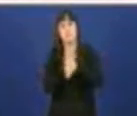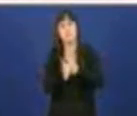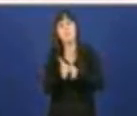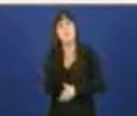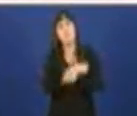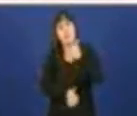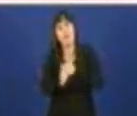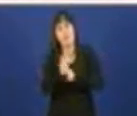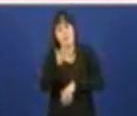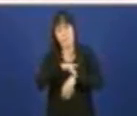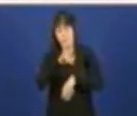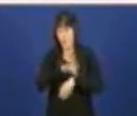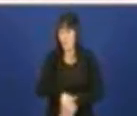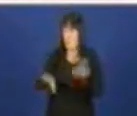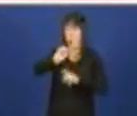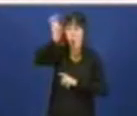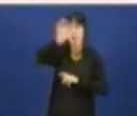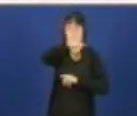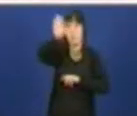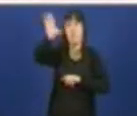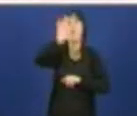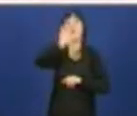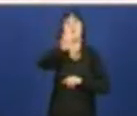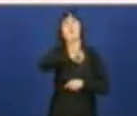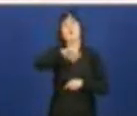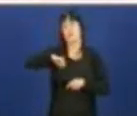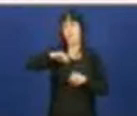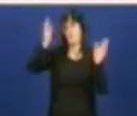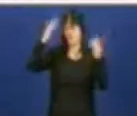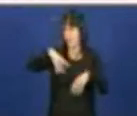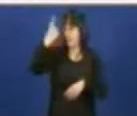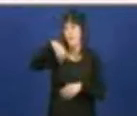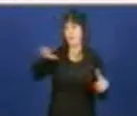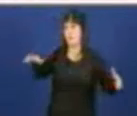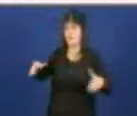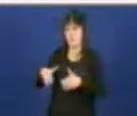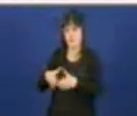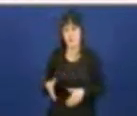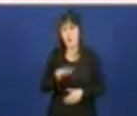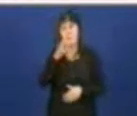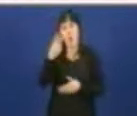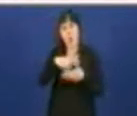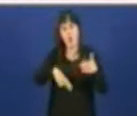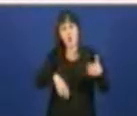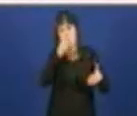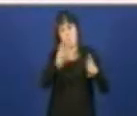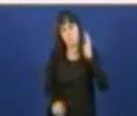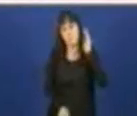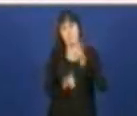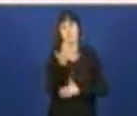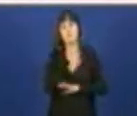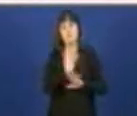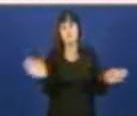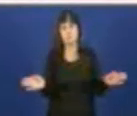Cosa que non está ocurrindo noutras comunidades autónomas como moi ben saben vostedes porque xa veixo que leen moi ben os diarios. Moitas